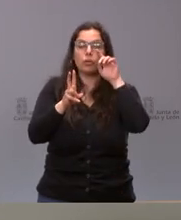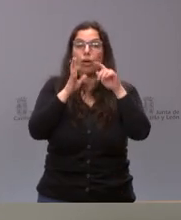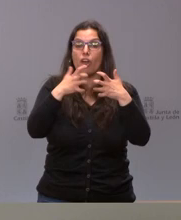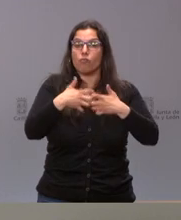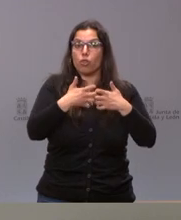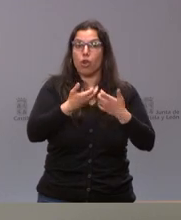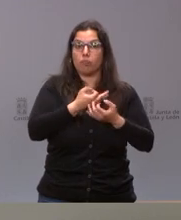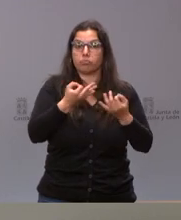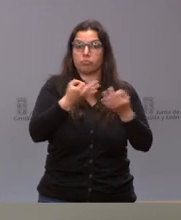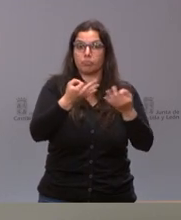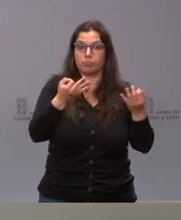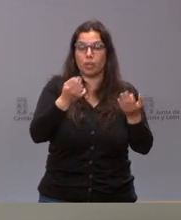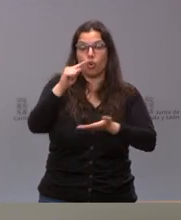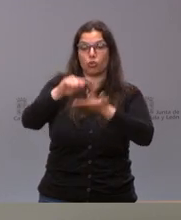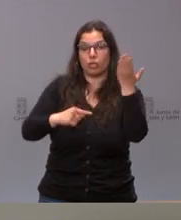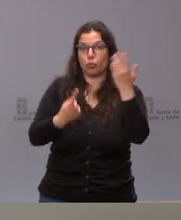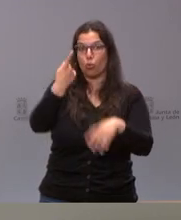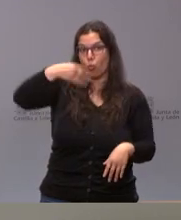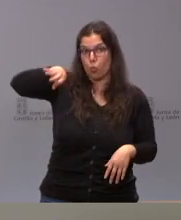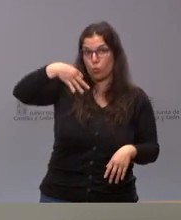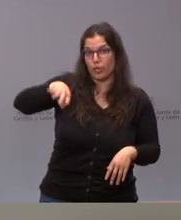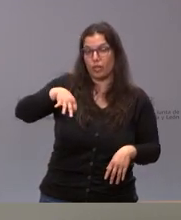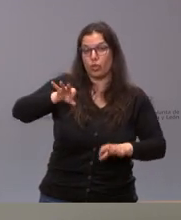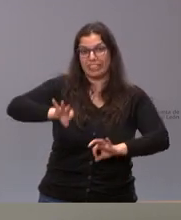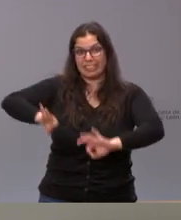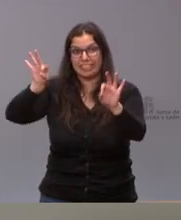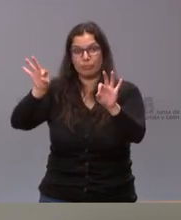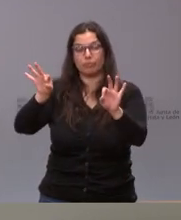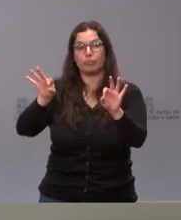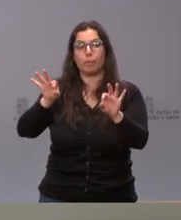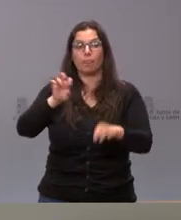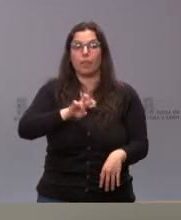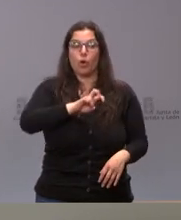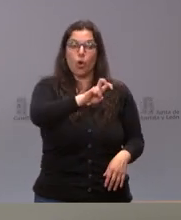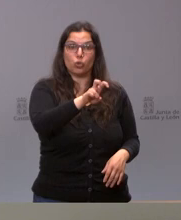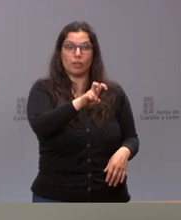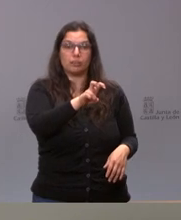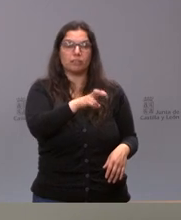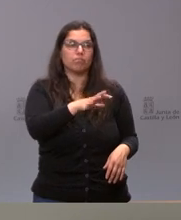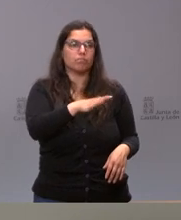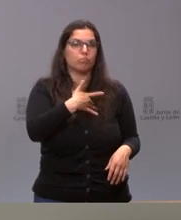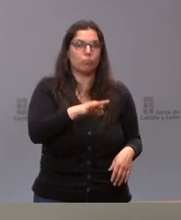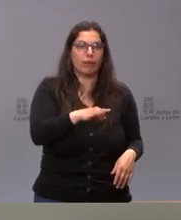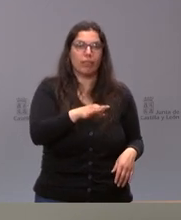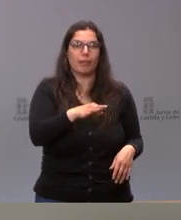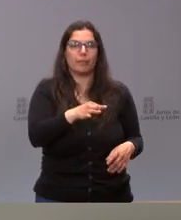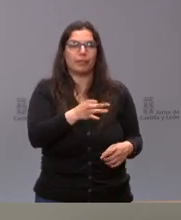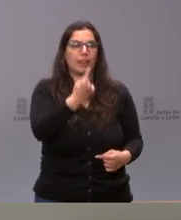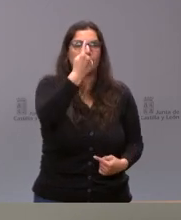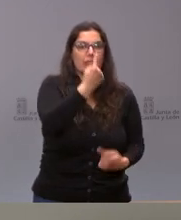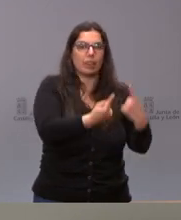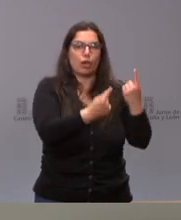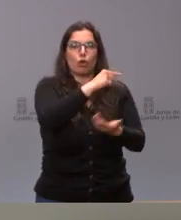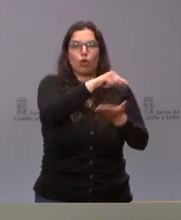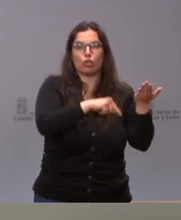en un contrato único y diferenciado y específico y cuáles otras podrían ser objeto de un tratamiento a través de un